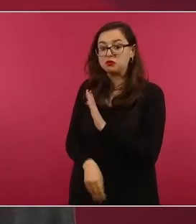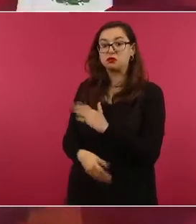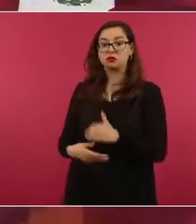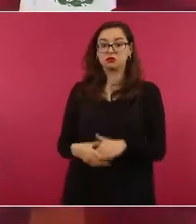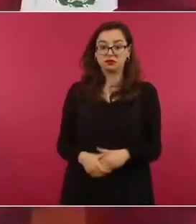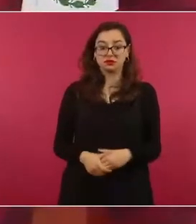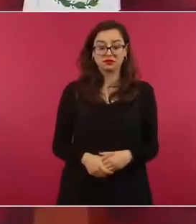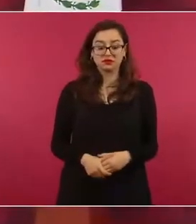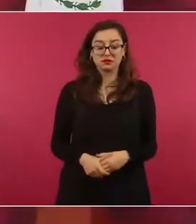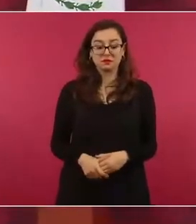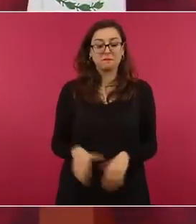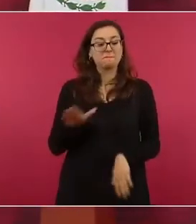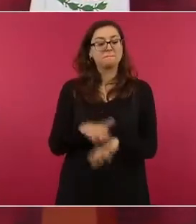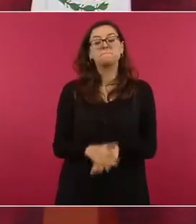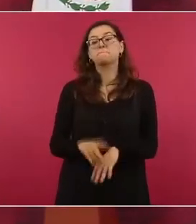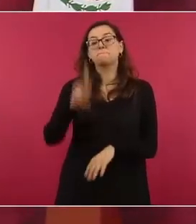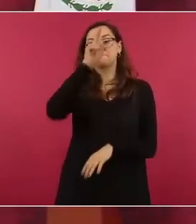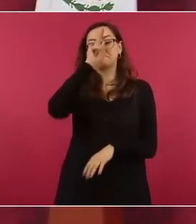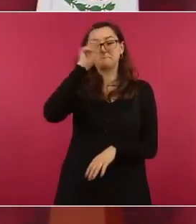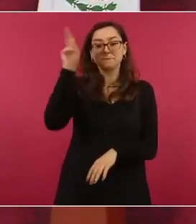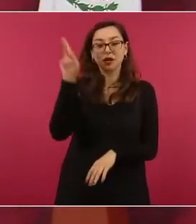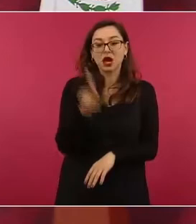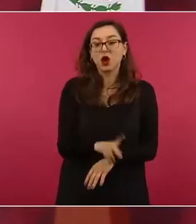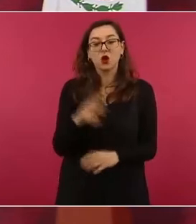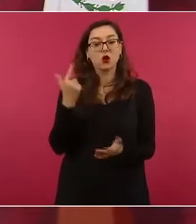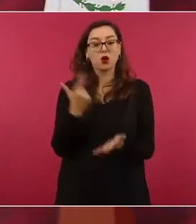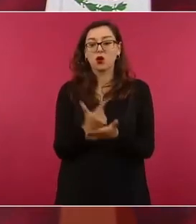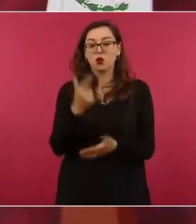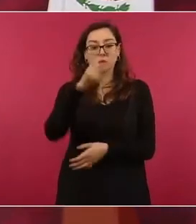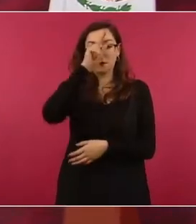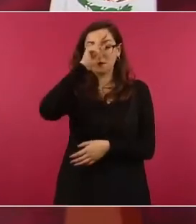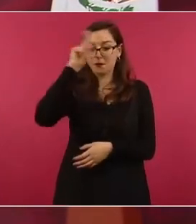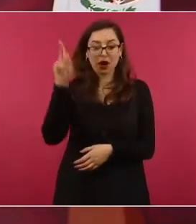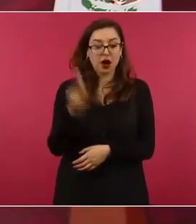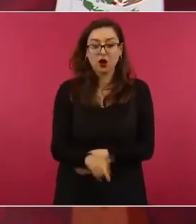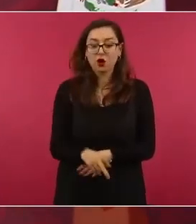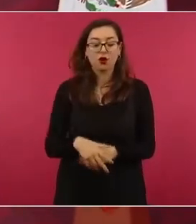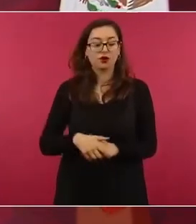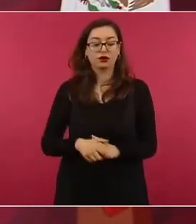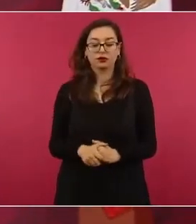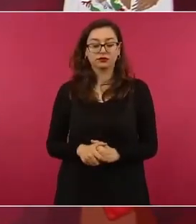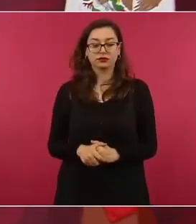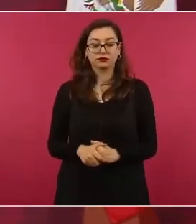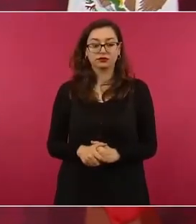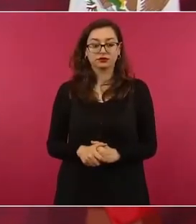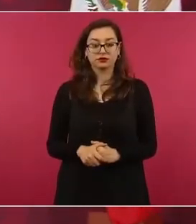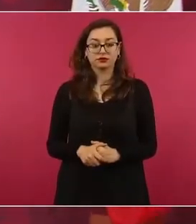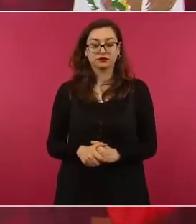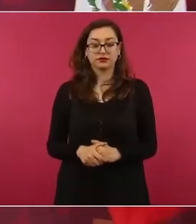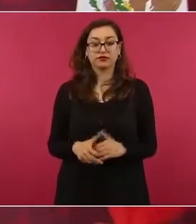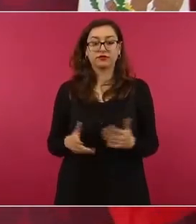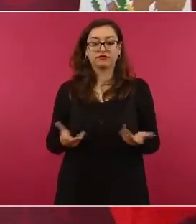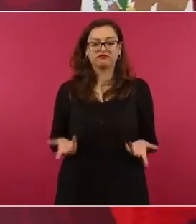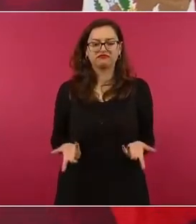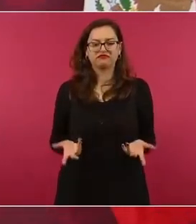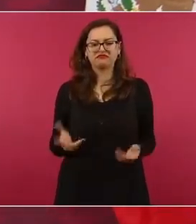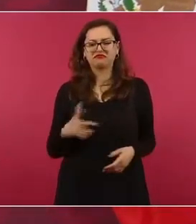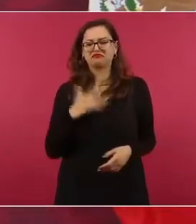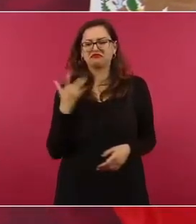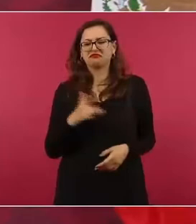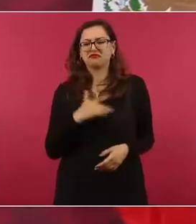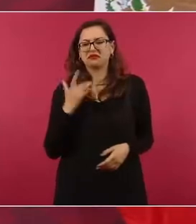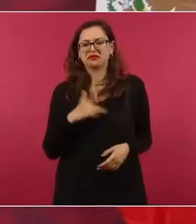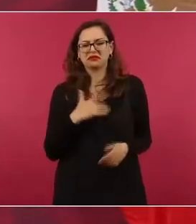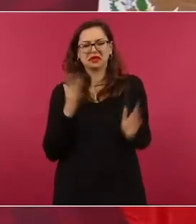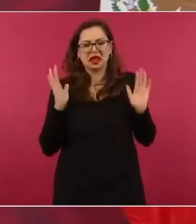Y lo peor de todo es que se veía como algo